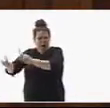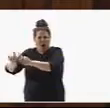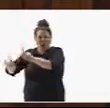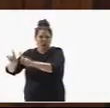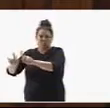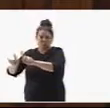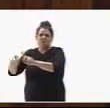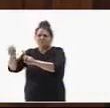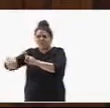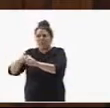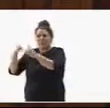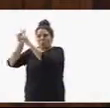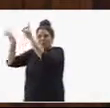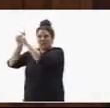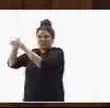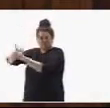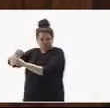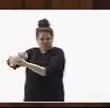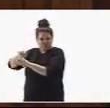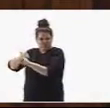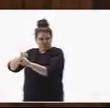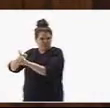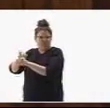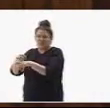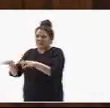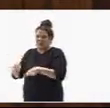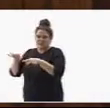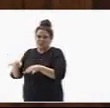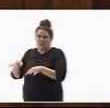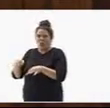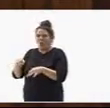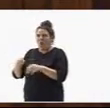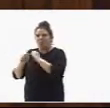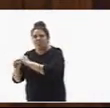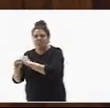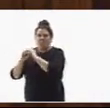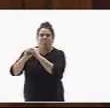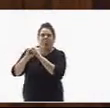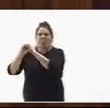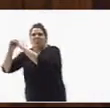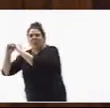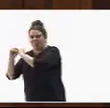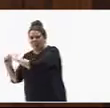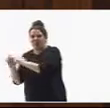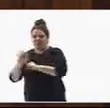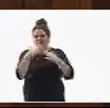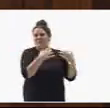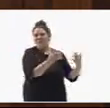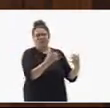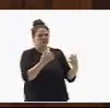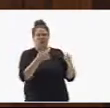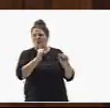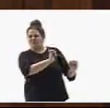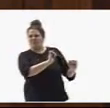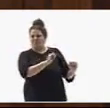parte del empresariado de Ati. Su continuo desprecio a este Parlamento, su autobombo